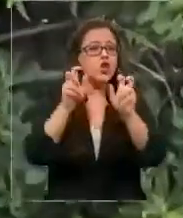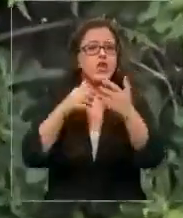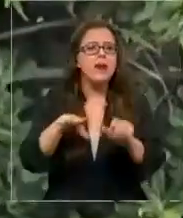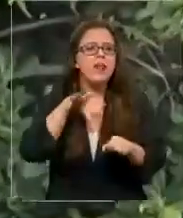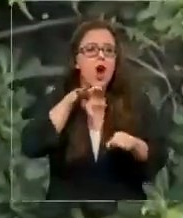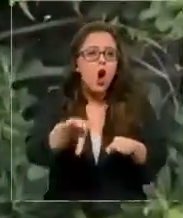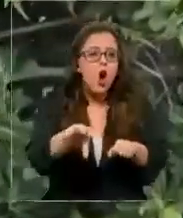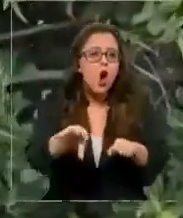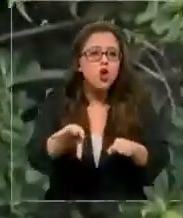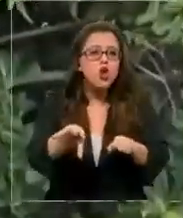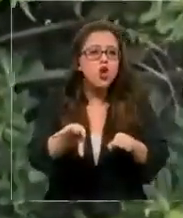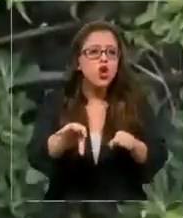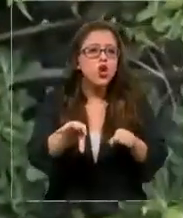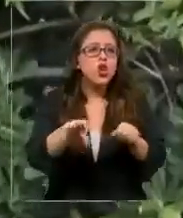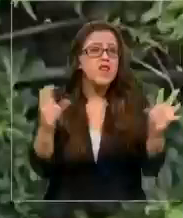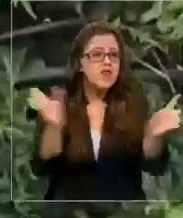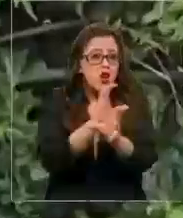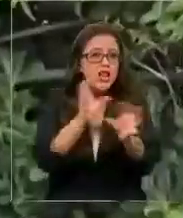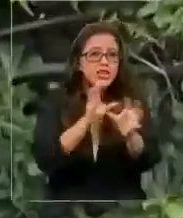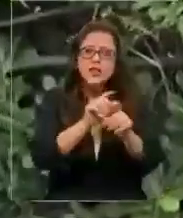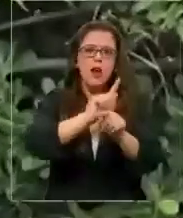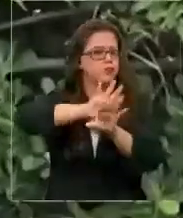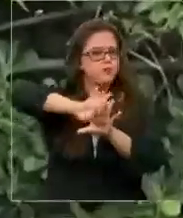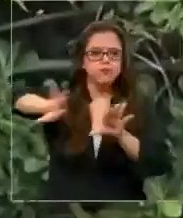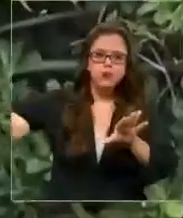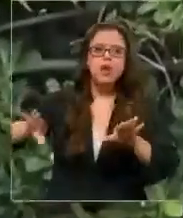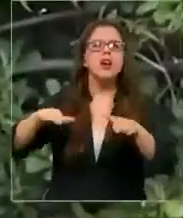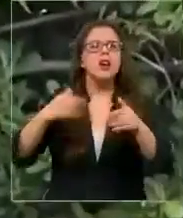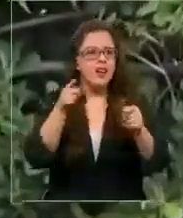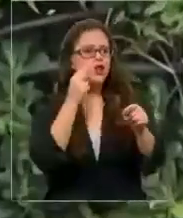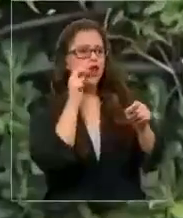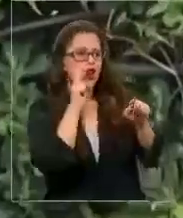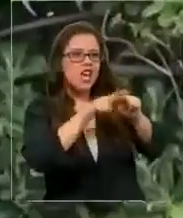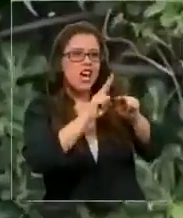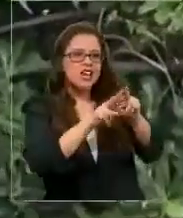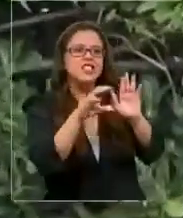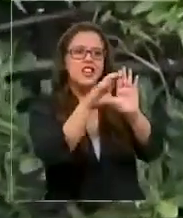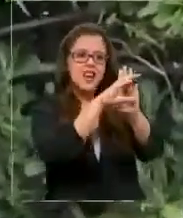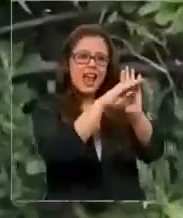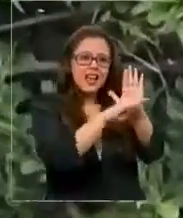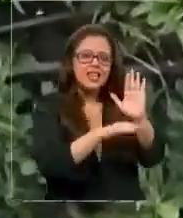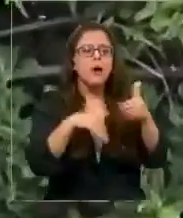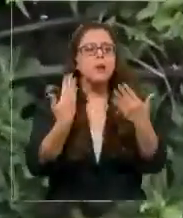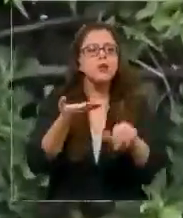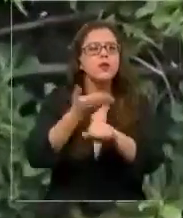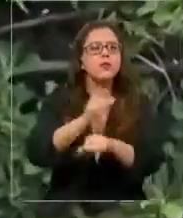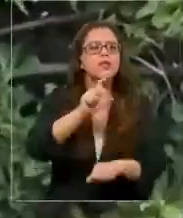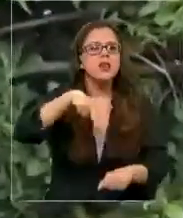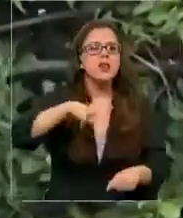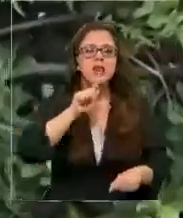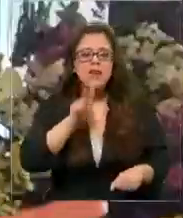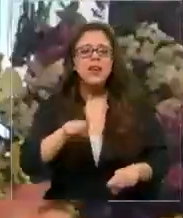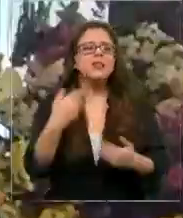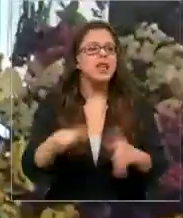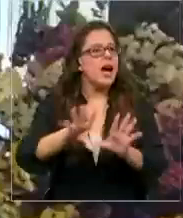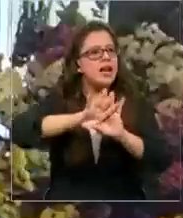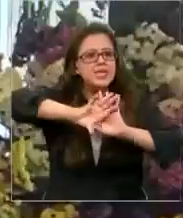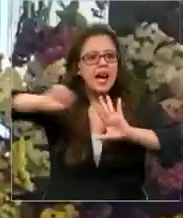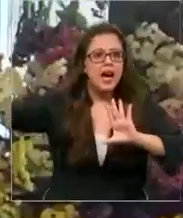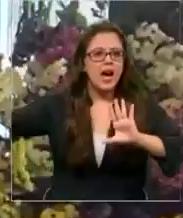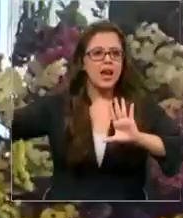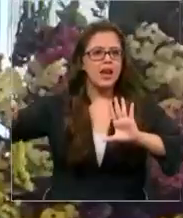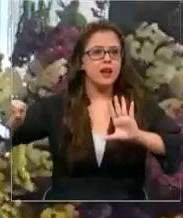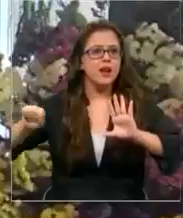odio, tal como lamentablemente lo hace esta lista. Y es por eso que llamamos al Consejo Nacional de Televisión a sacarla de oficio a petición de parte. La gran